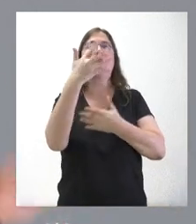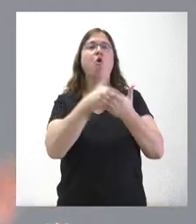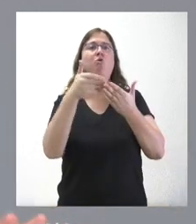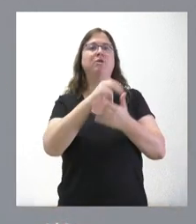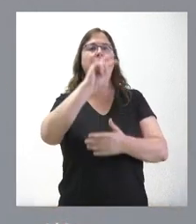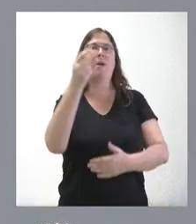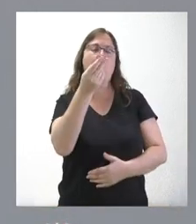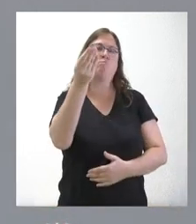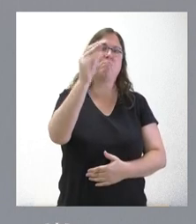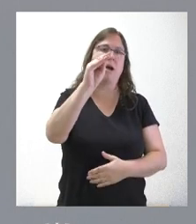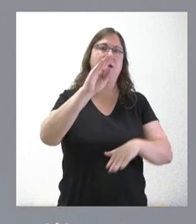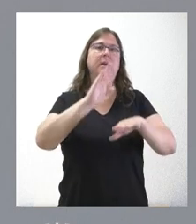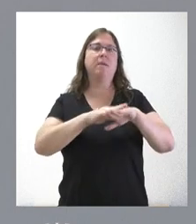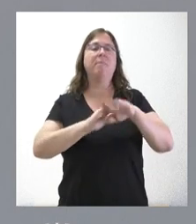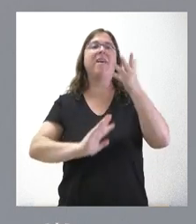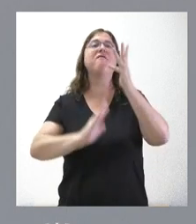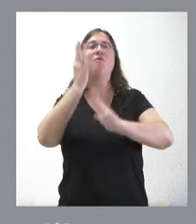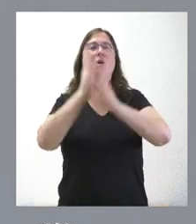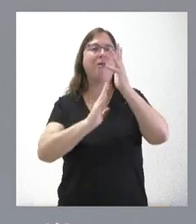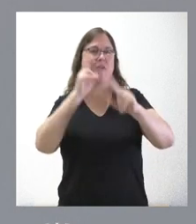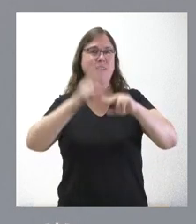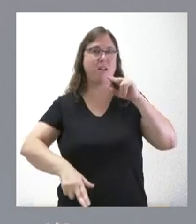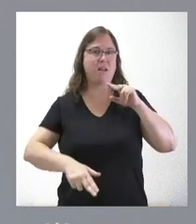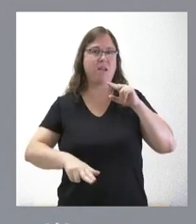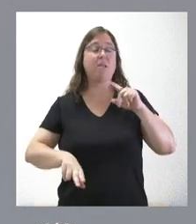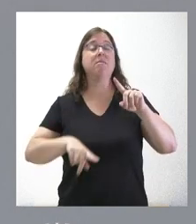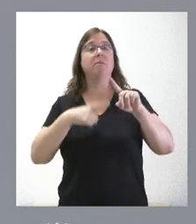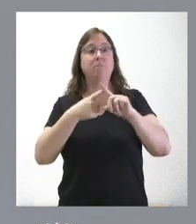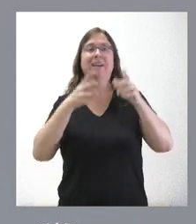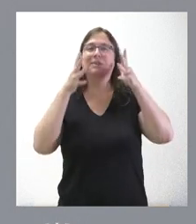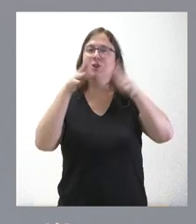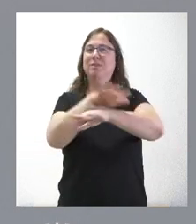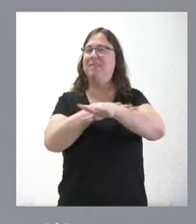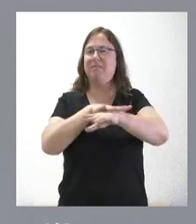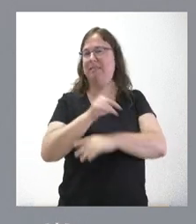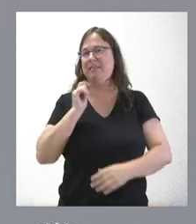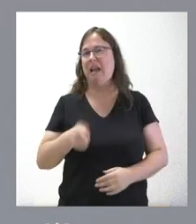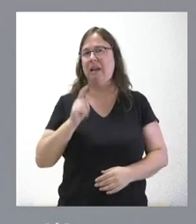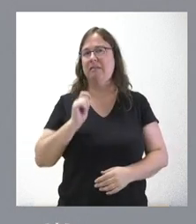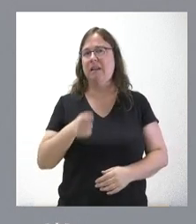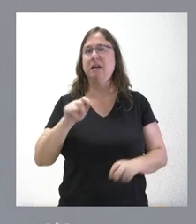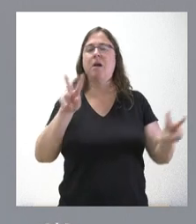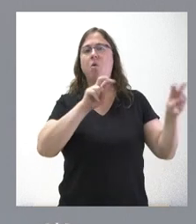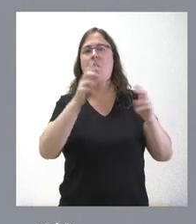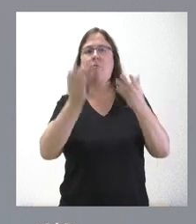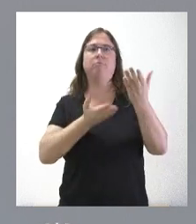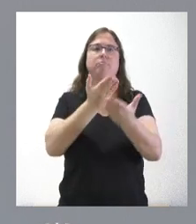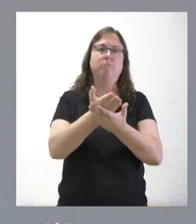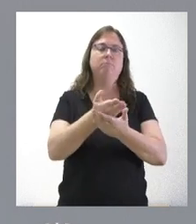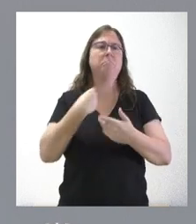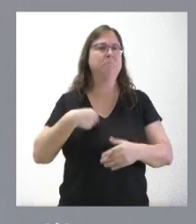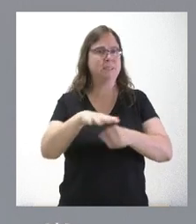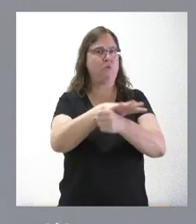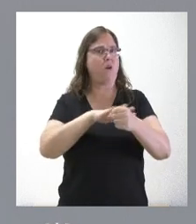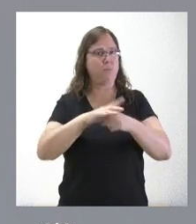euros en materia de incendios forestales y casi todos los consejos de gobierno traemos nuevas iniciativas en relación con este ámbito. Por tanto, estamos haciendo un esfuerzo